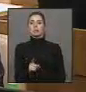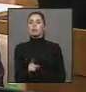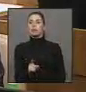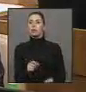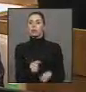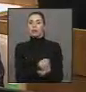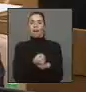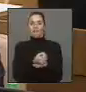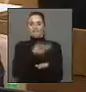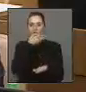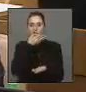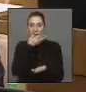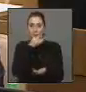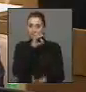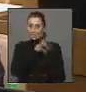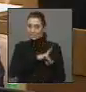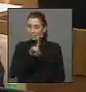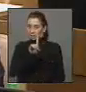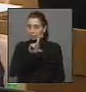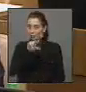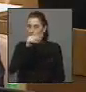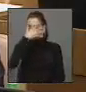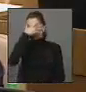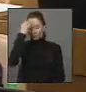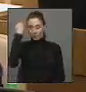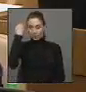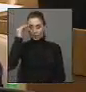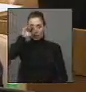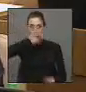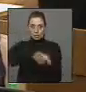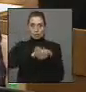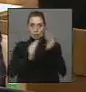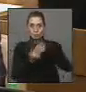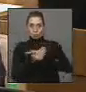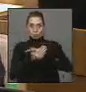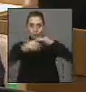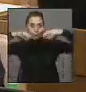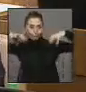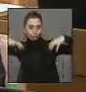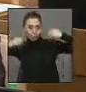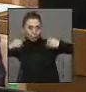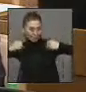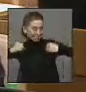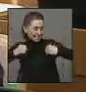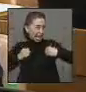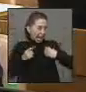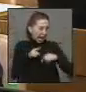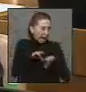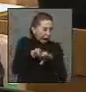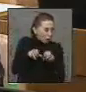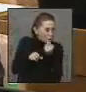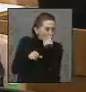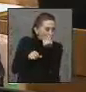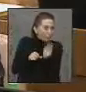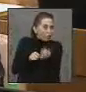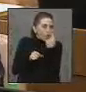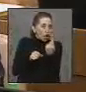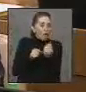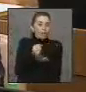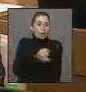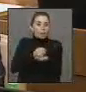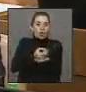Las farmacias en Chile, no olvidemos, se coludieron hace un tiempo atrás para ponerse de acuerdo en el precio de